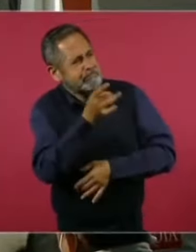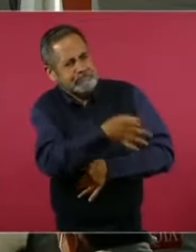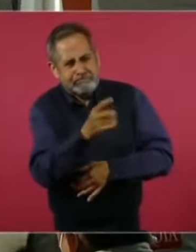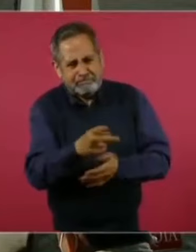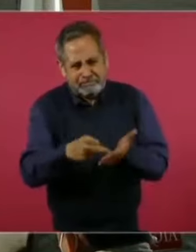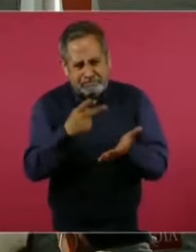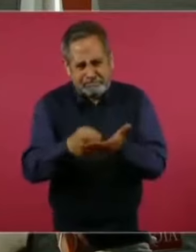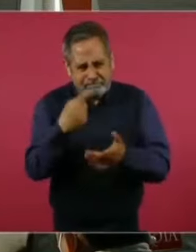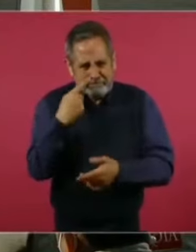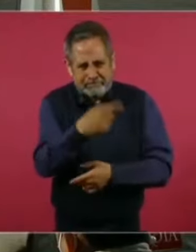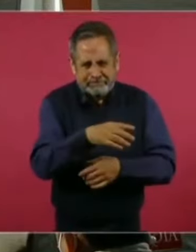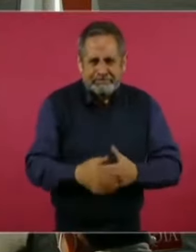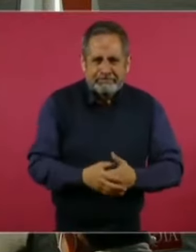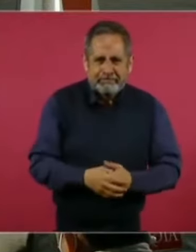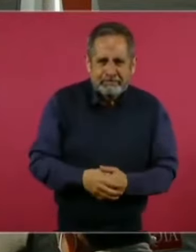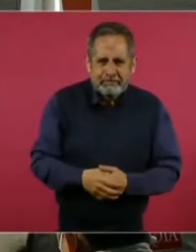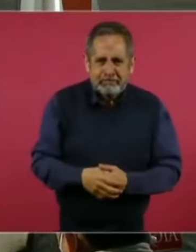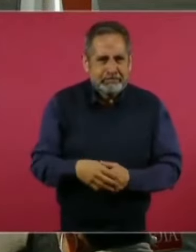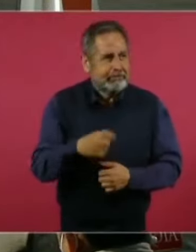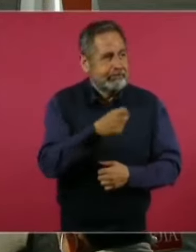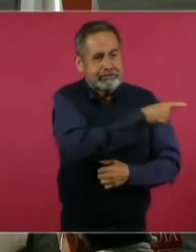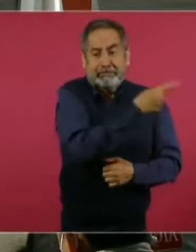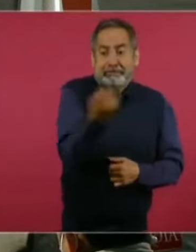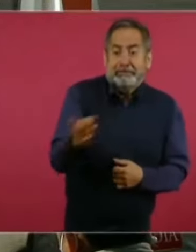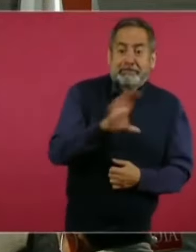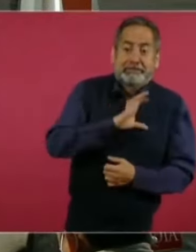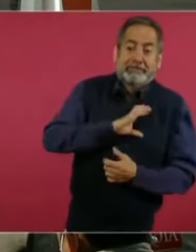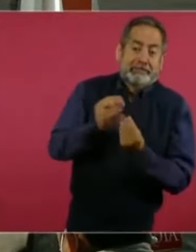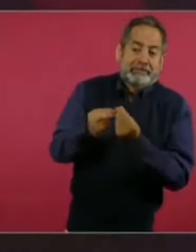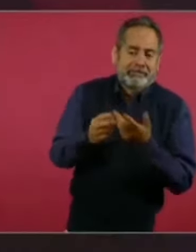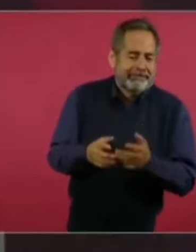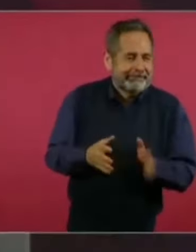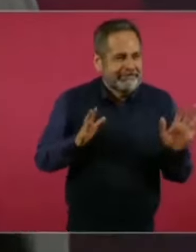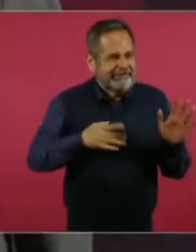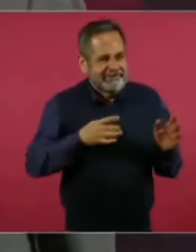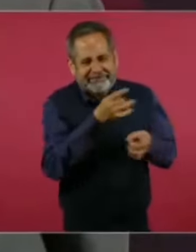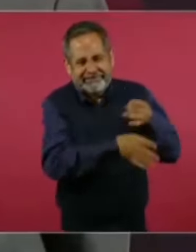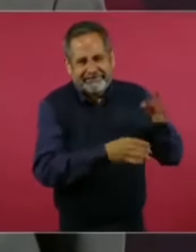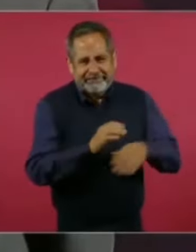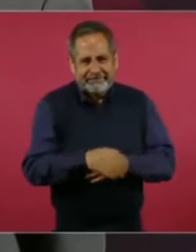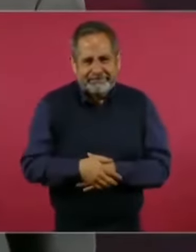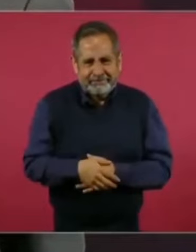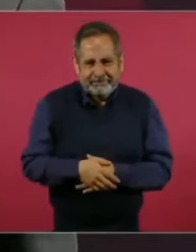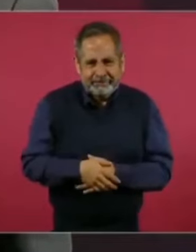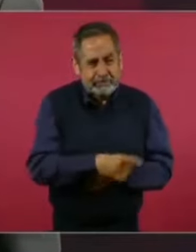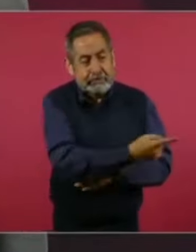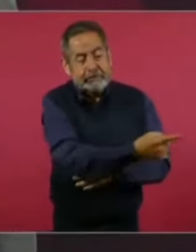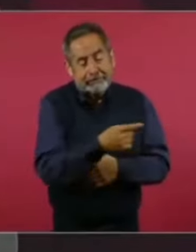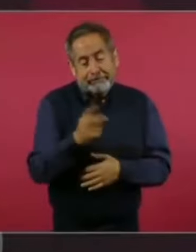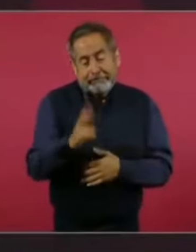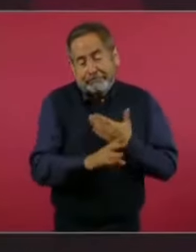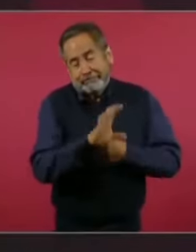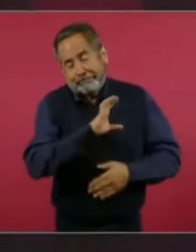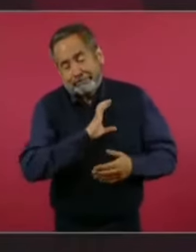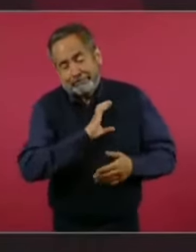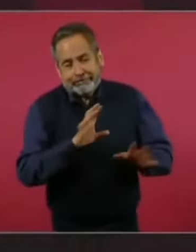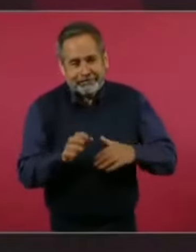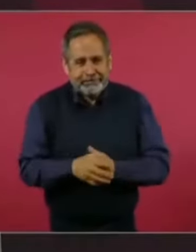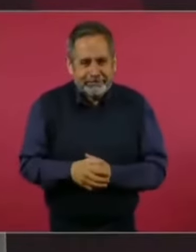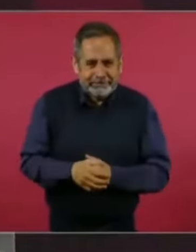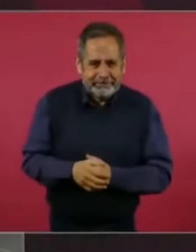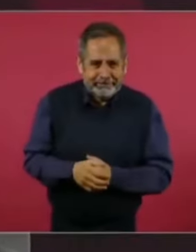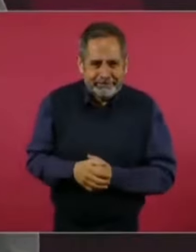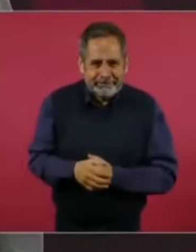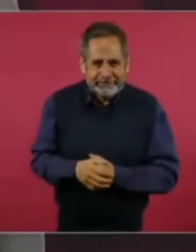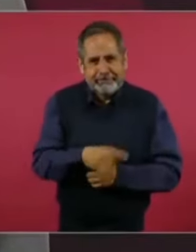O sea, te quieren mucho, ¿no? Sí, me tienen mucho cariño. sí. Atención, por